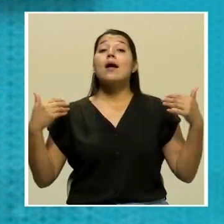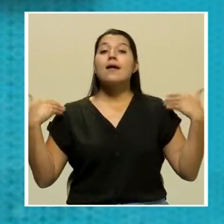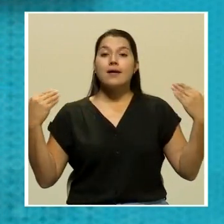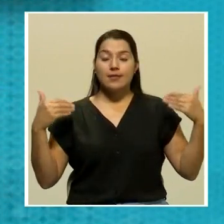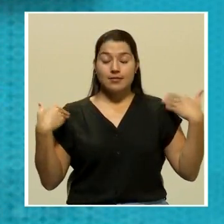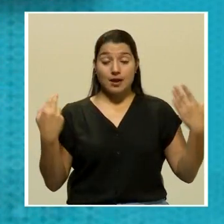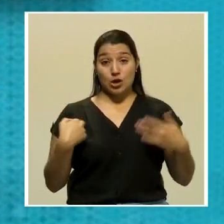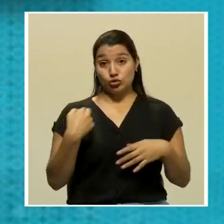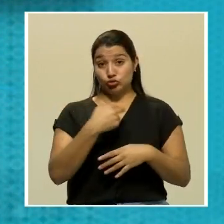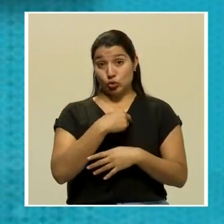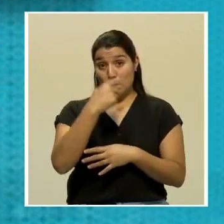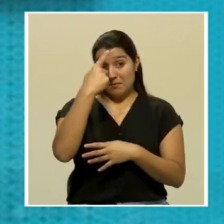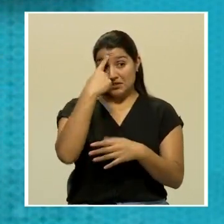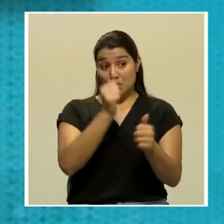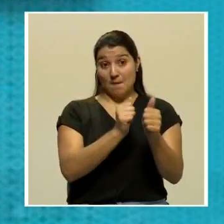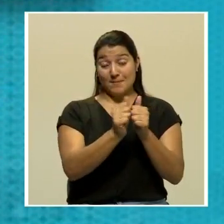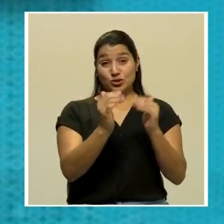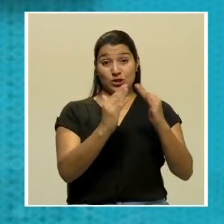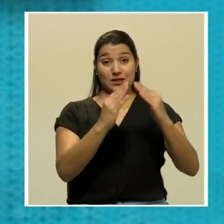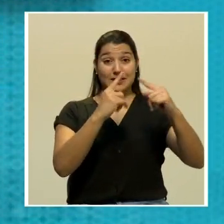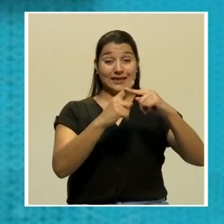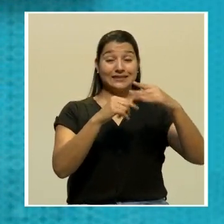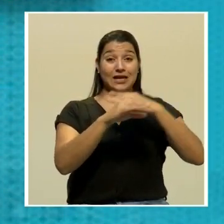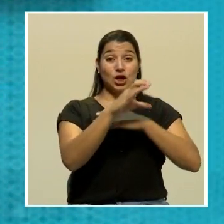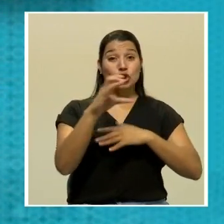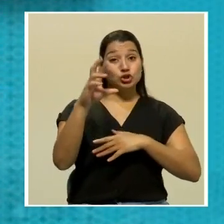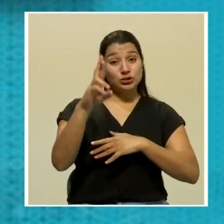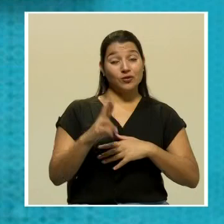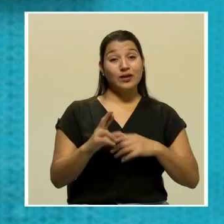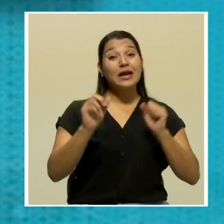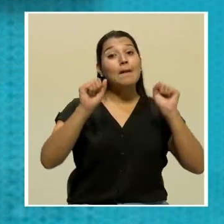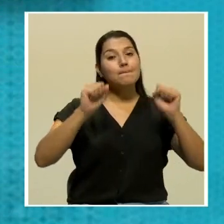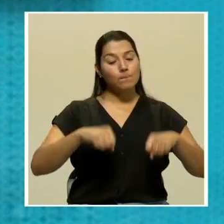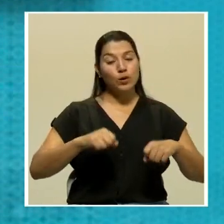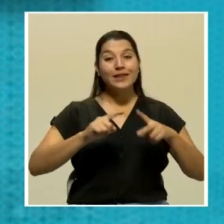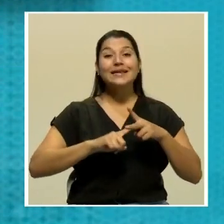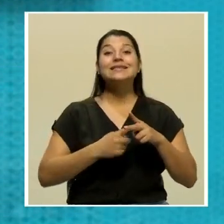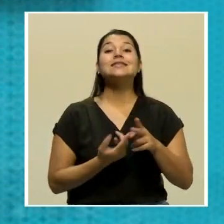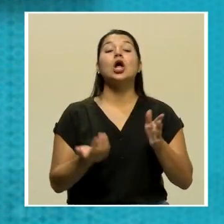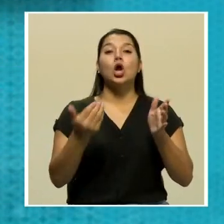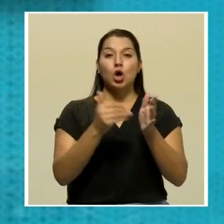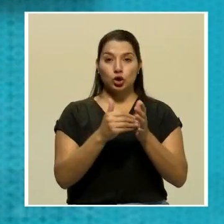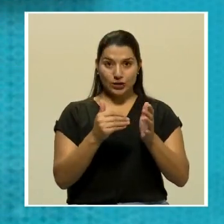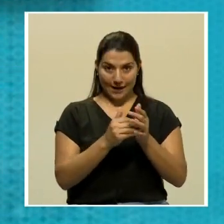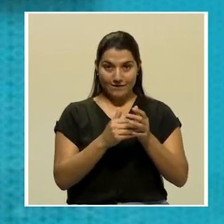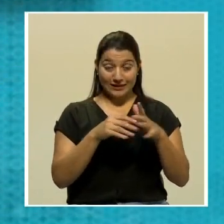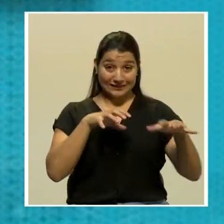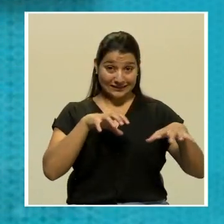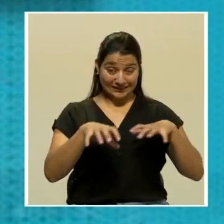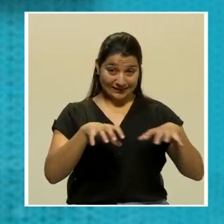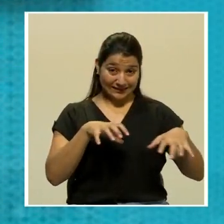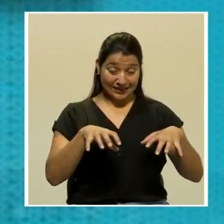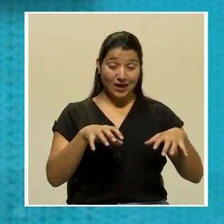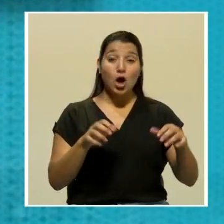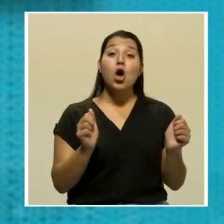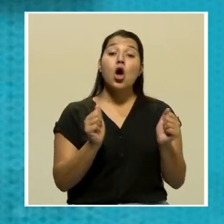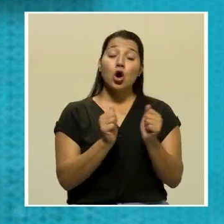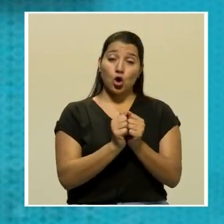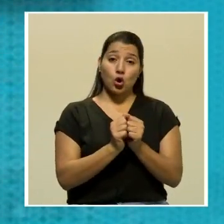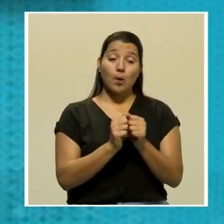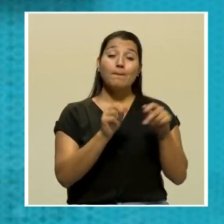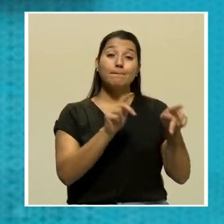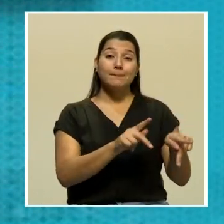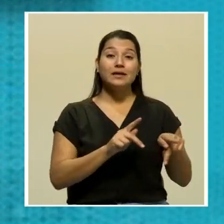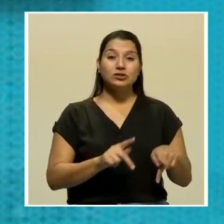de las iglesias del país se puede retomar el culto con personas o fieles y